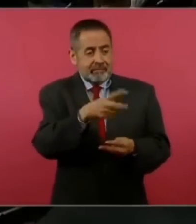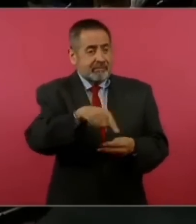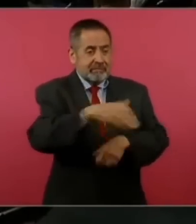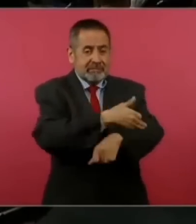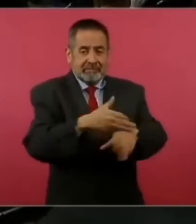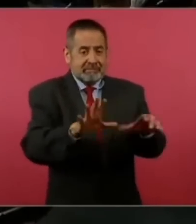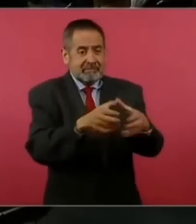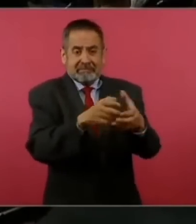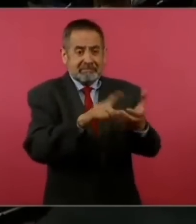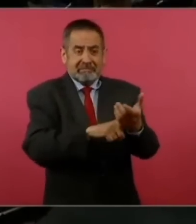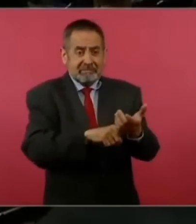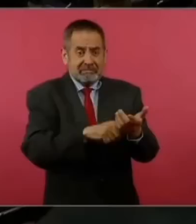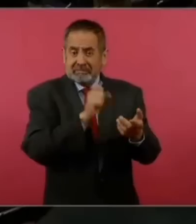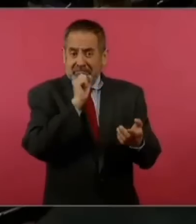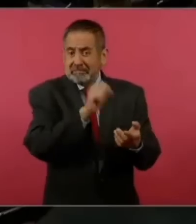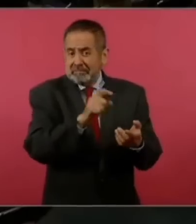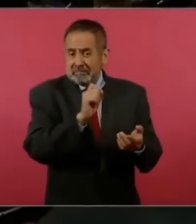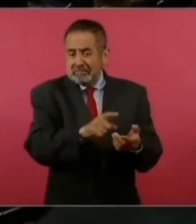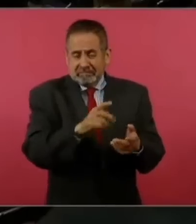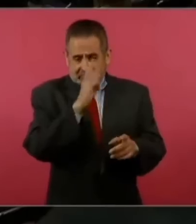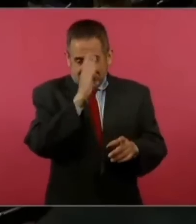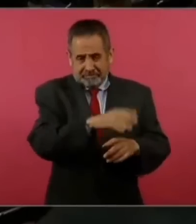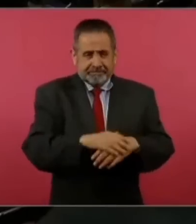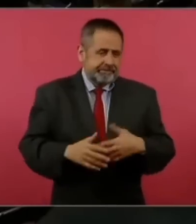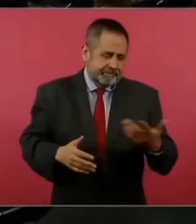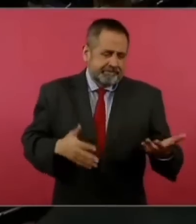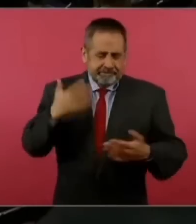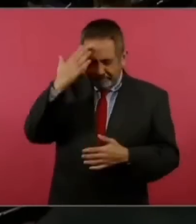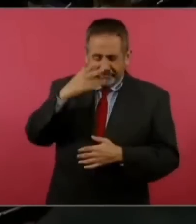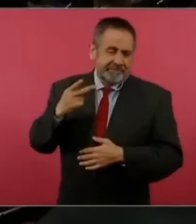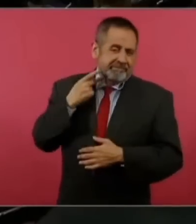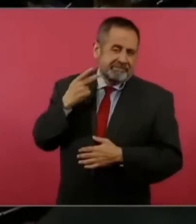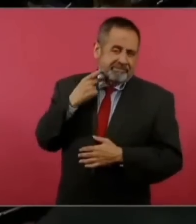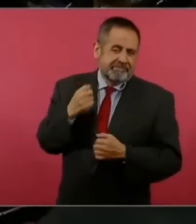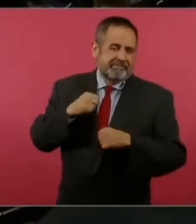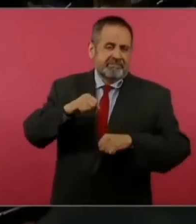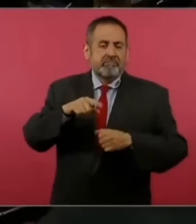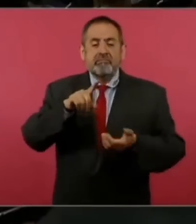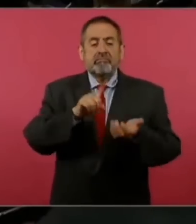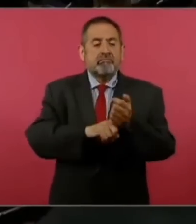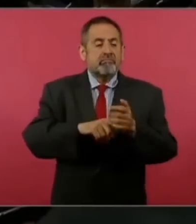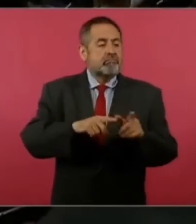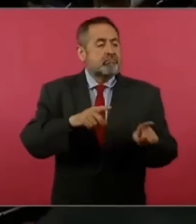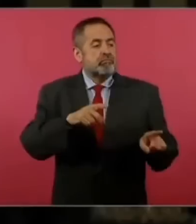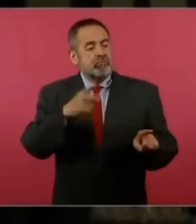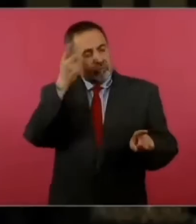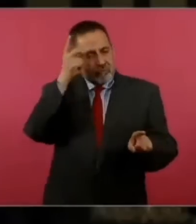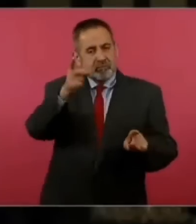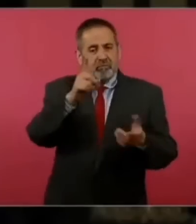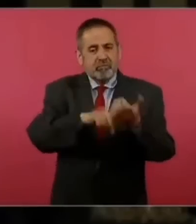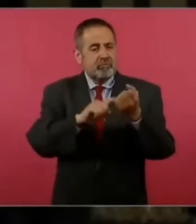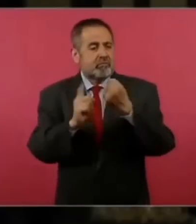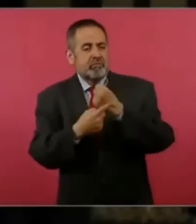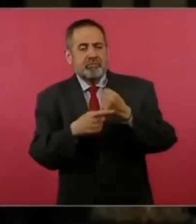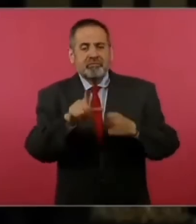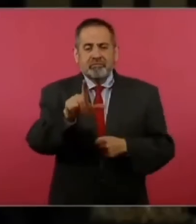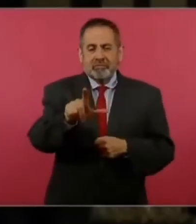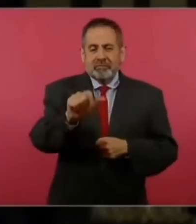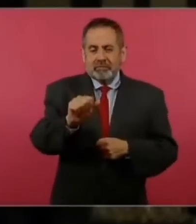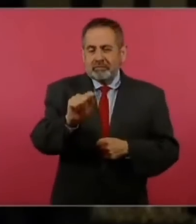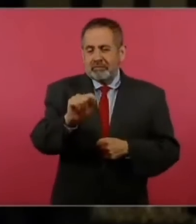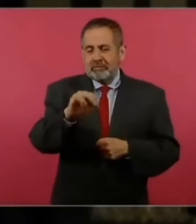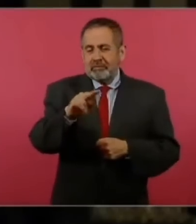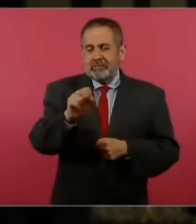supuesto sabemos que estos políticos empresarios son dueños de la plataforma latinos en la que pues